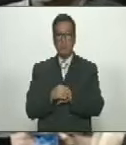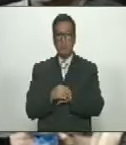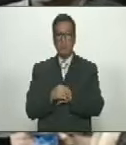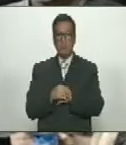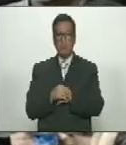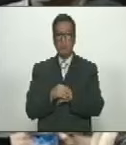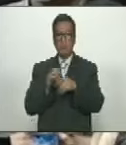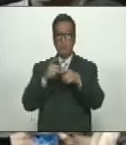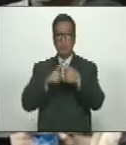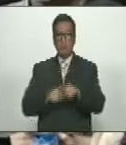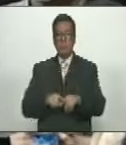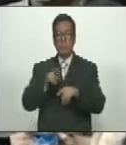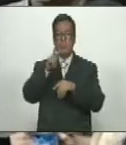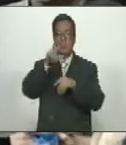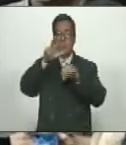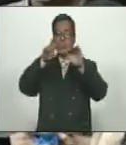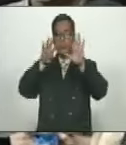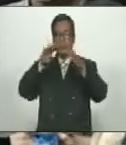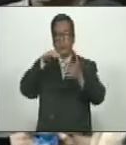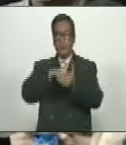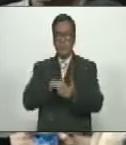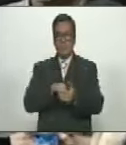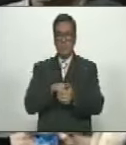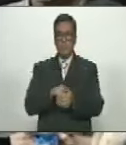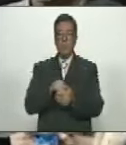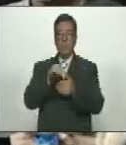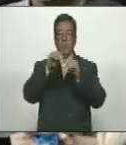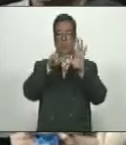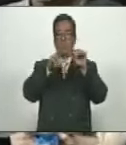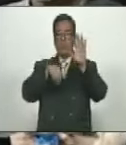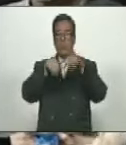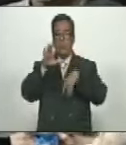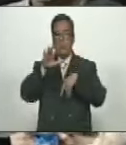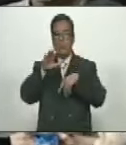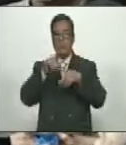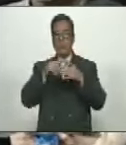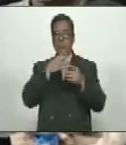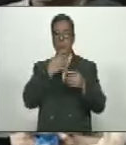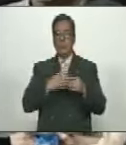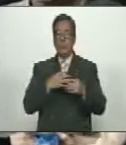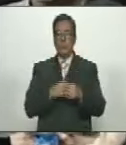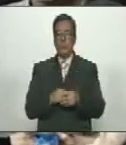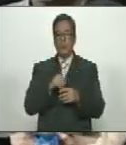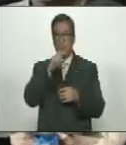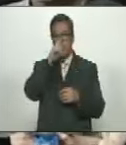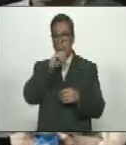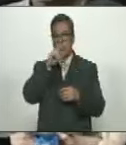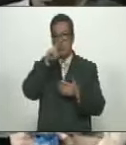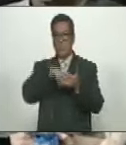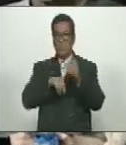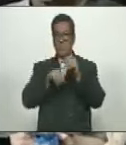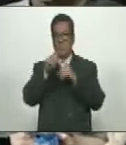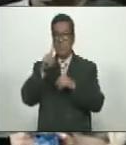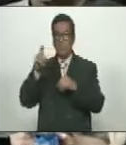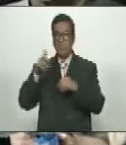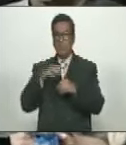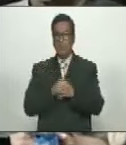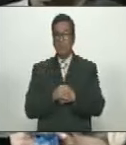Número 39.819 Del 13 De diciembre Del año 2011